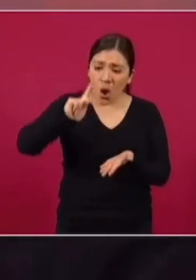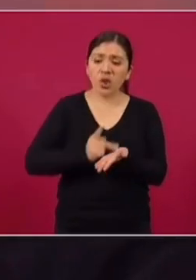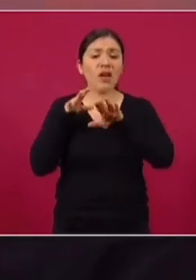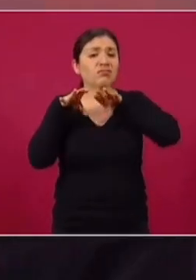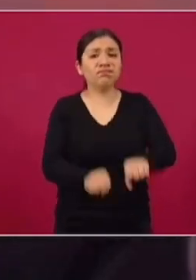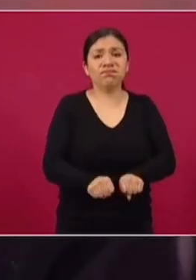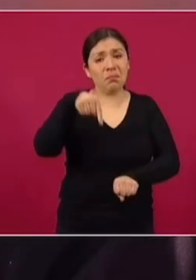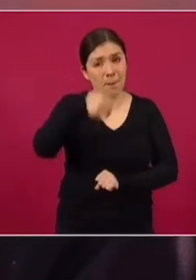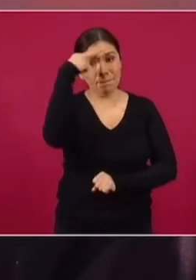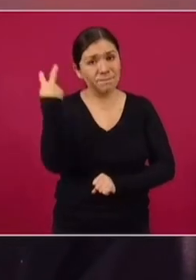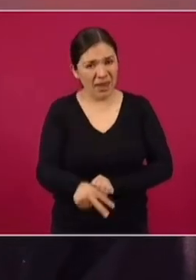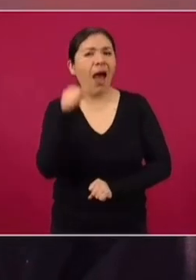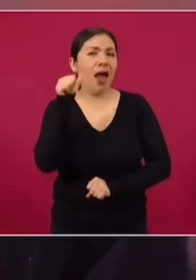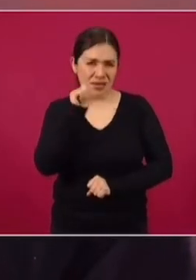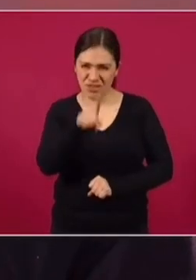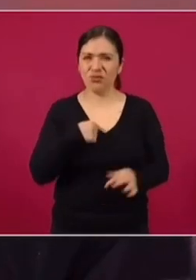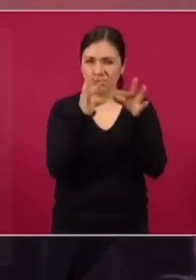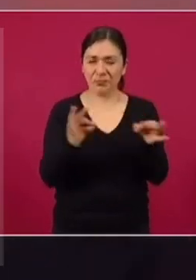fue lo que dije ayer.